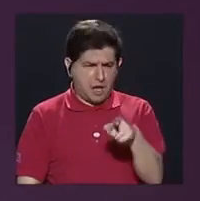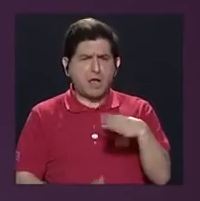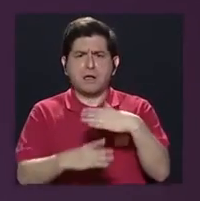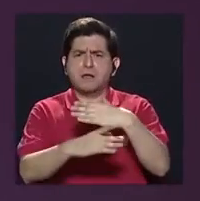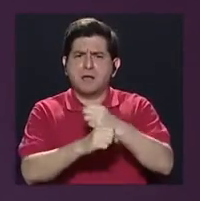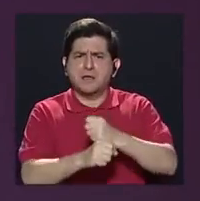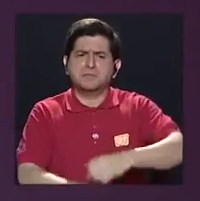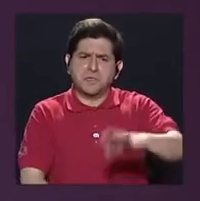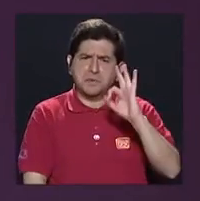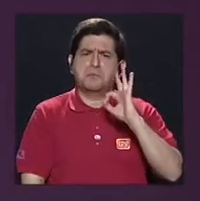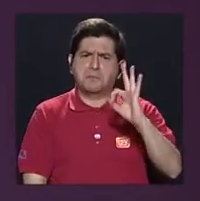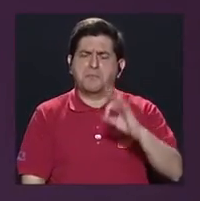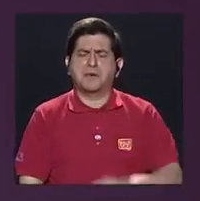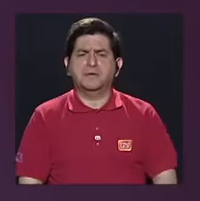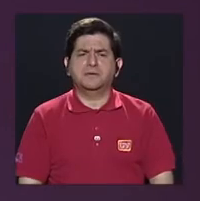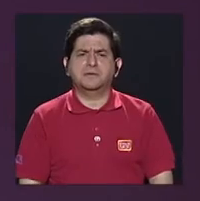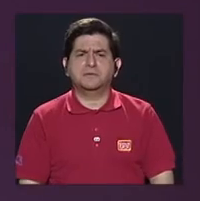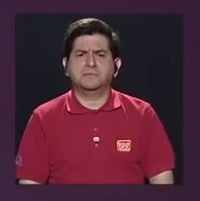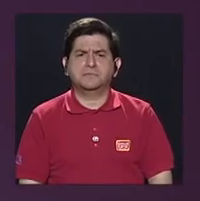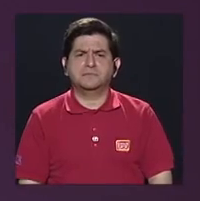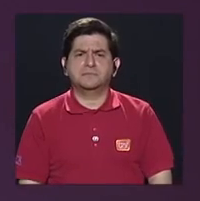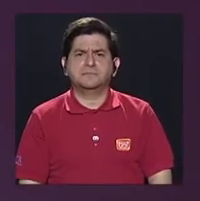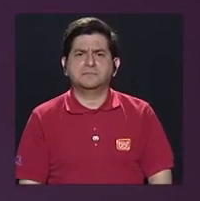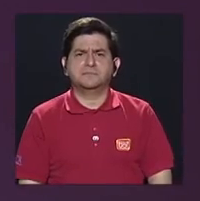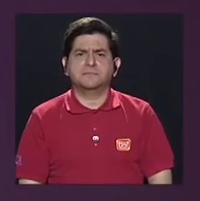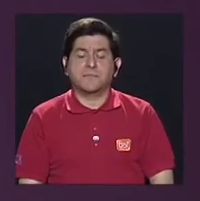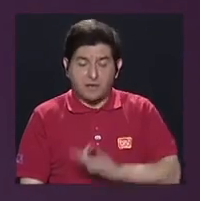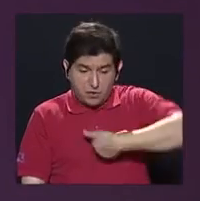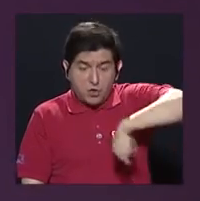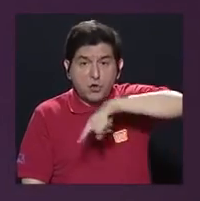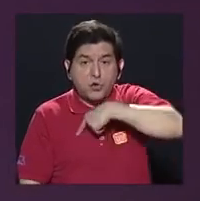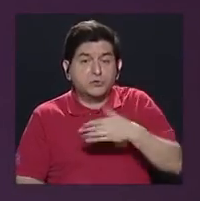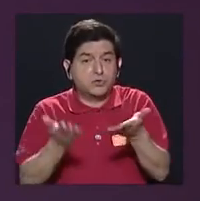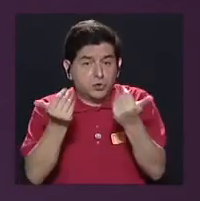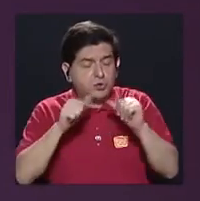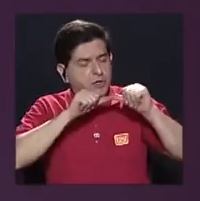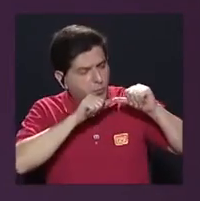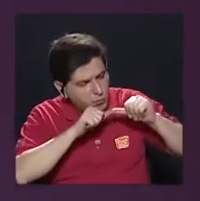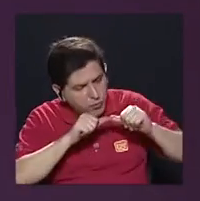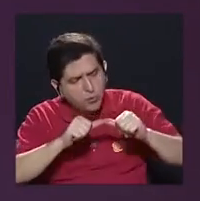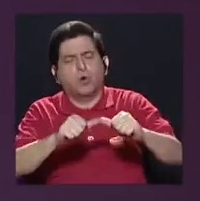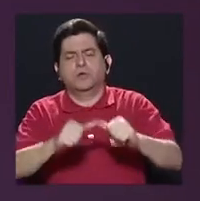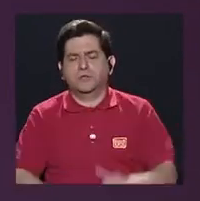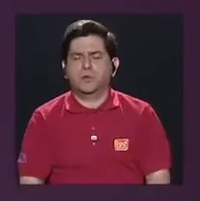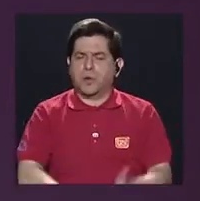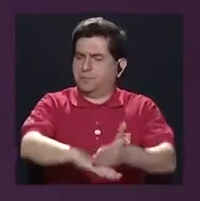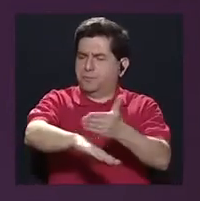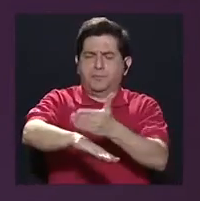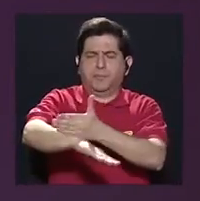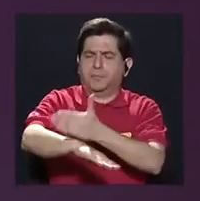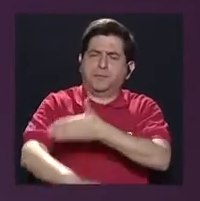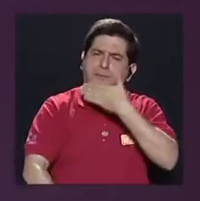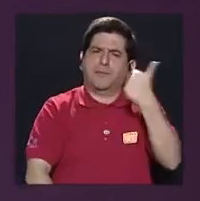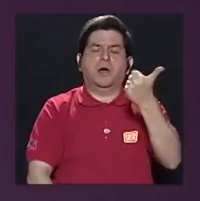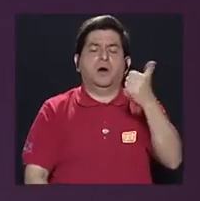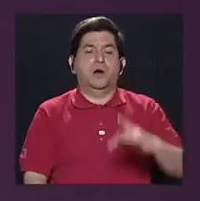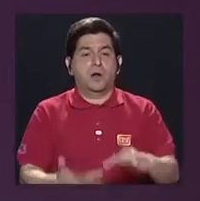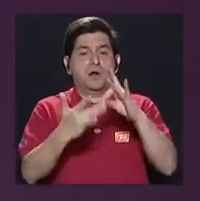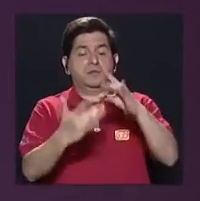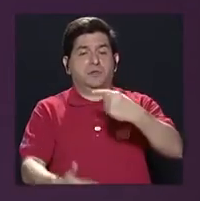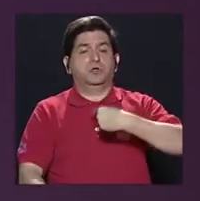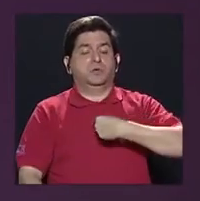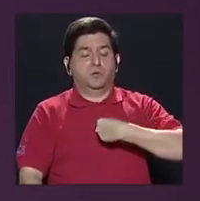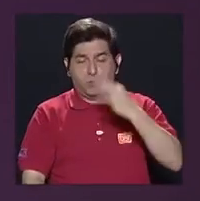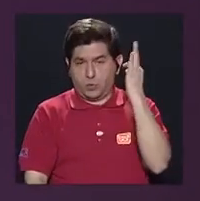hecho bien, ha hecho bien las cosas, y que nosotros queremos seguir haciendo todavía mejor las cosas, y en especial yo,